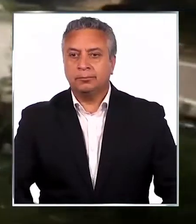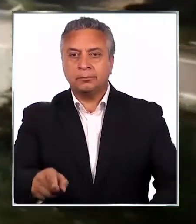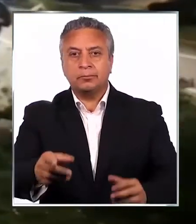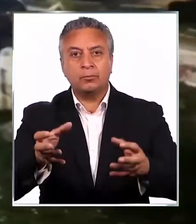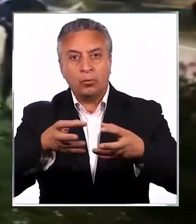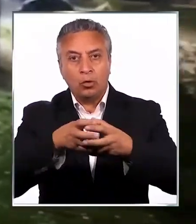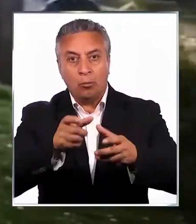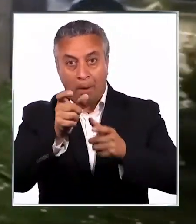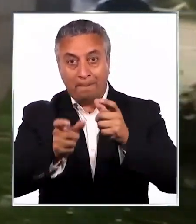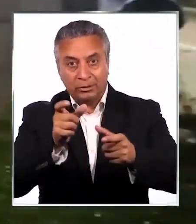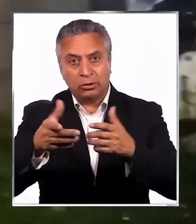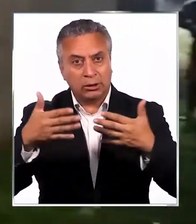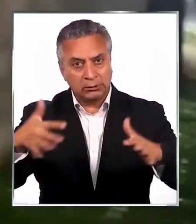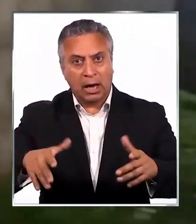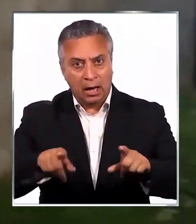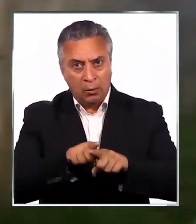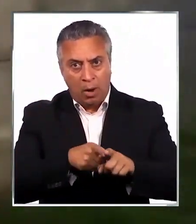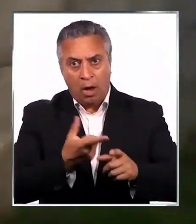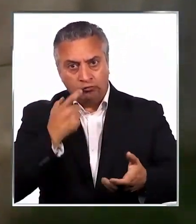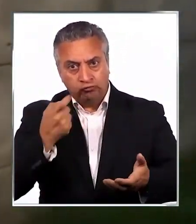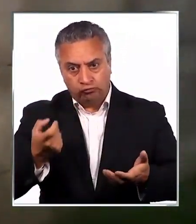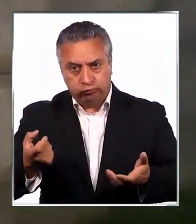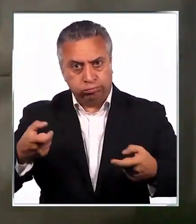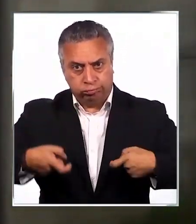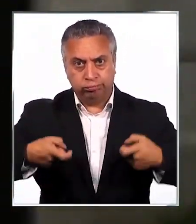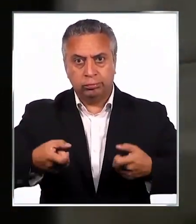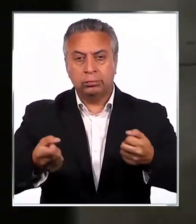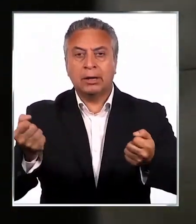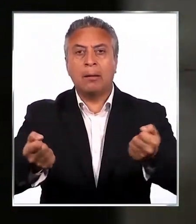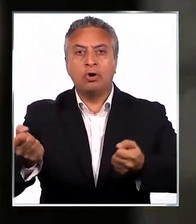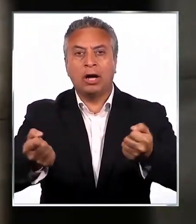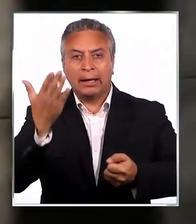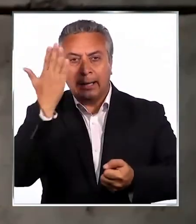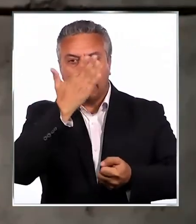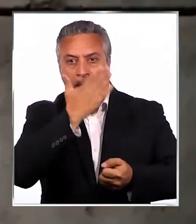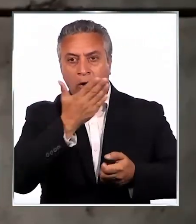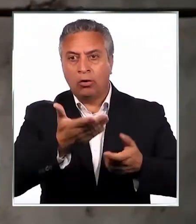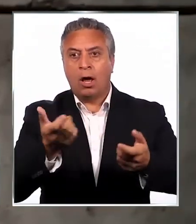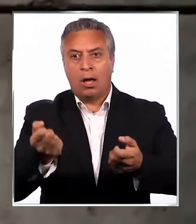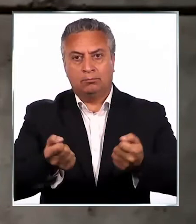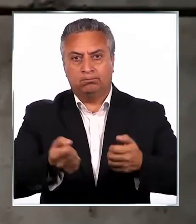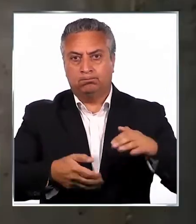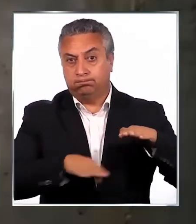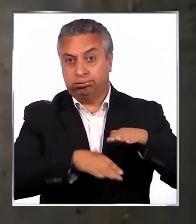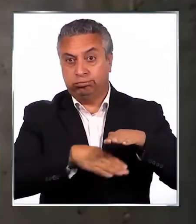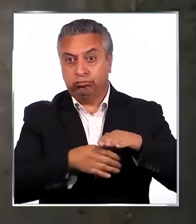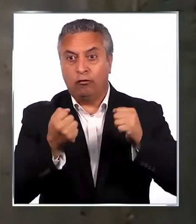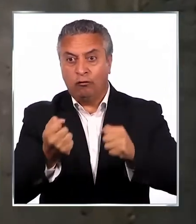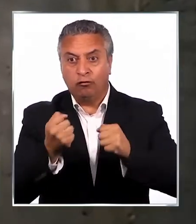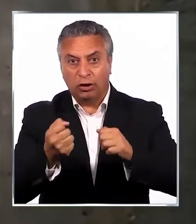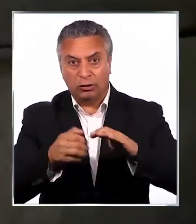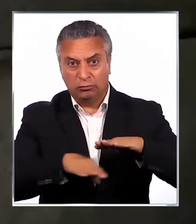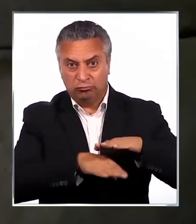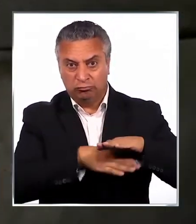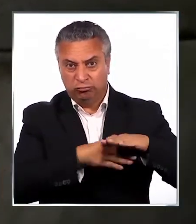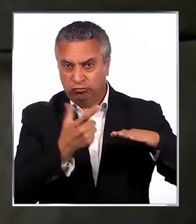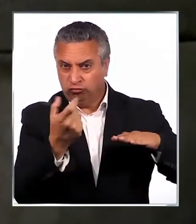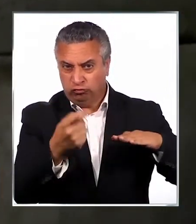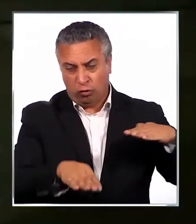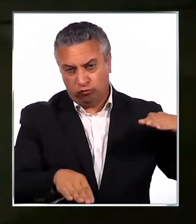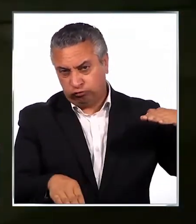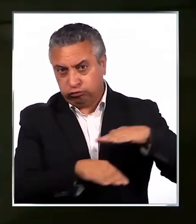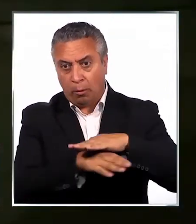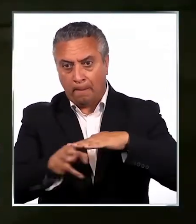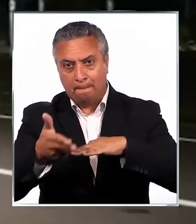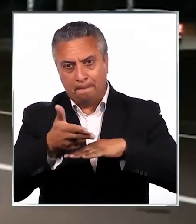Un grupo de personas armadas que se movilizaban en una camioneta color negro pasaron a gran velocidad por el frontis de la subcomisaría de carabineros